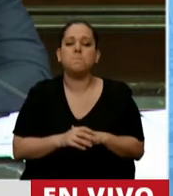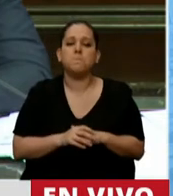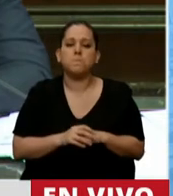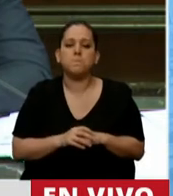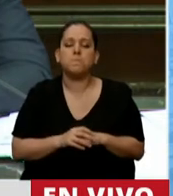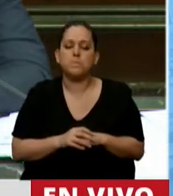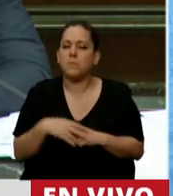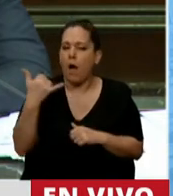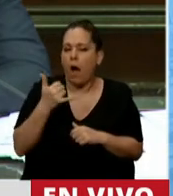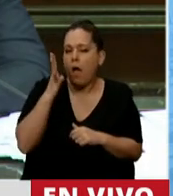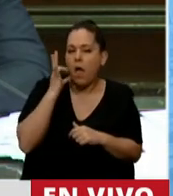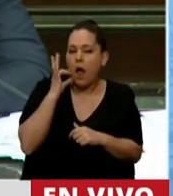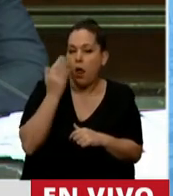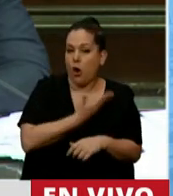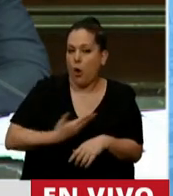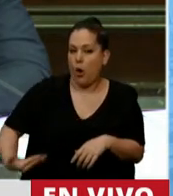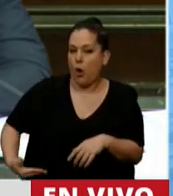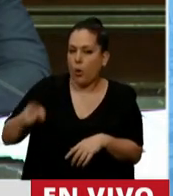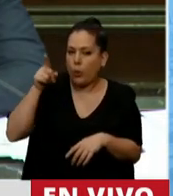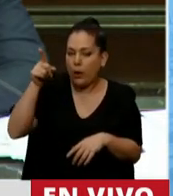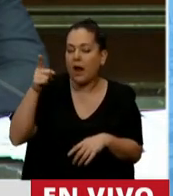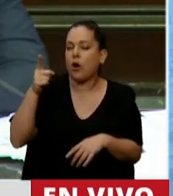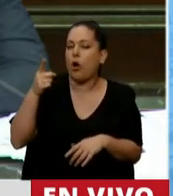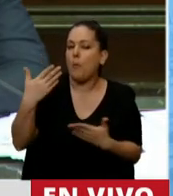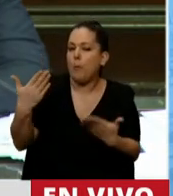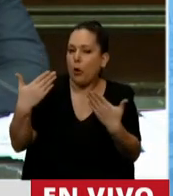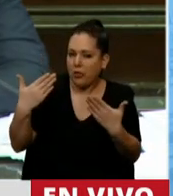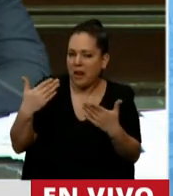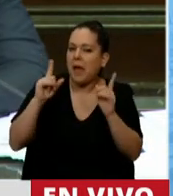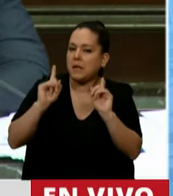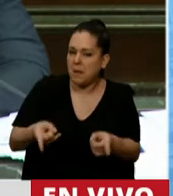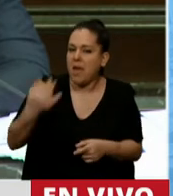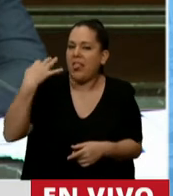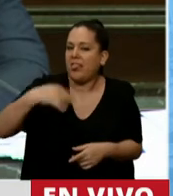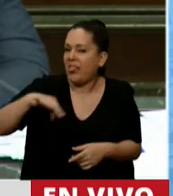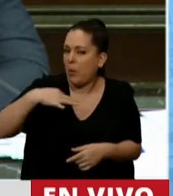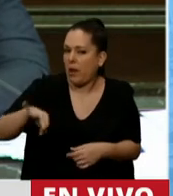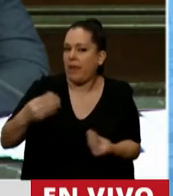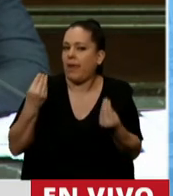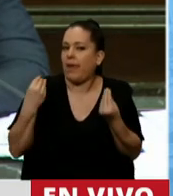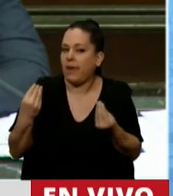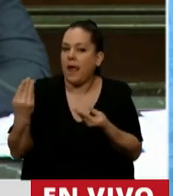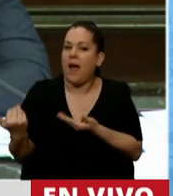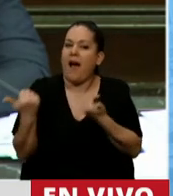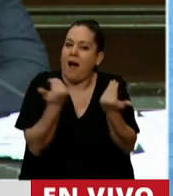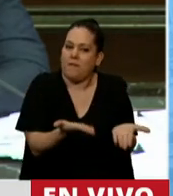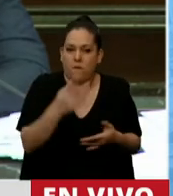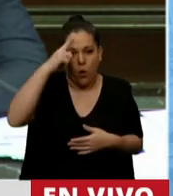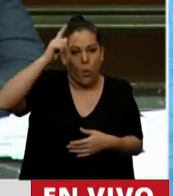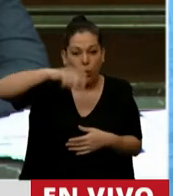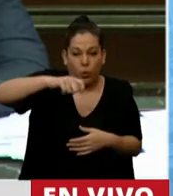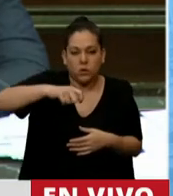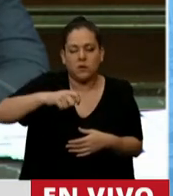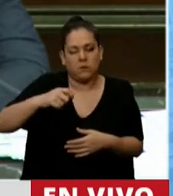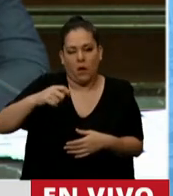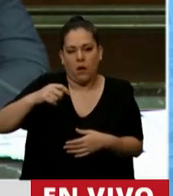hay algo que el Gobierno podría y debería hacer de gran beneficio para la Justicia y, sin embargo,